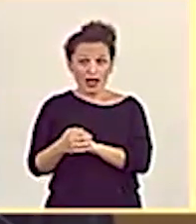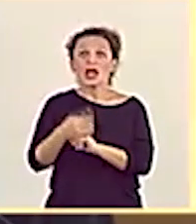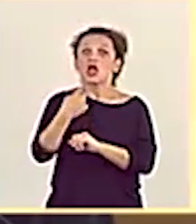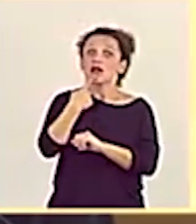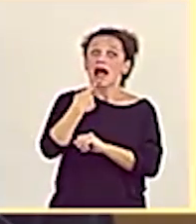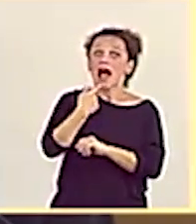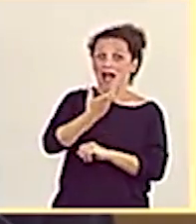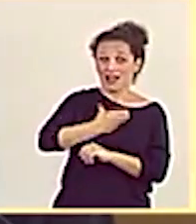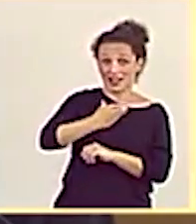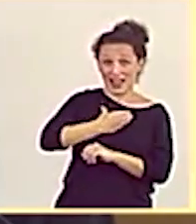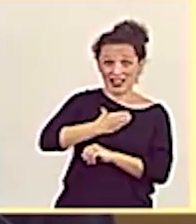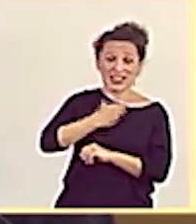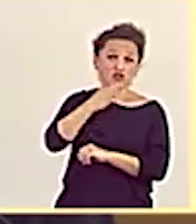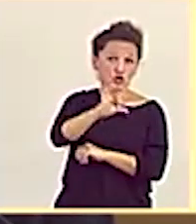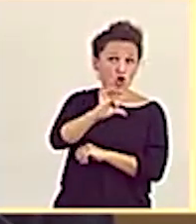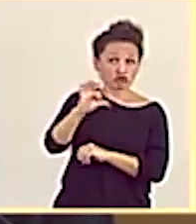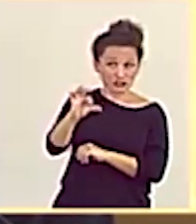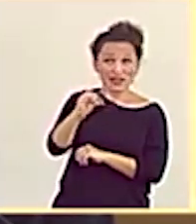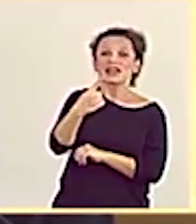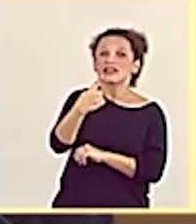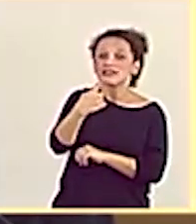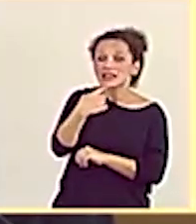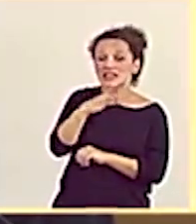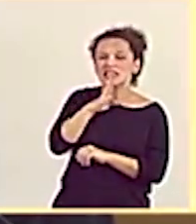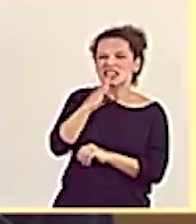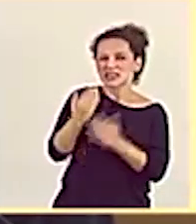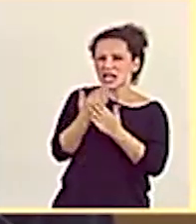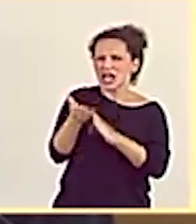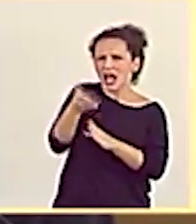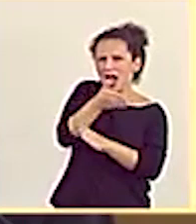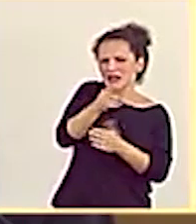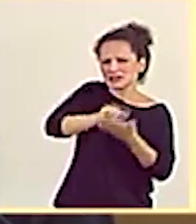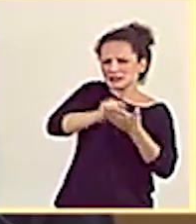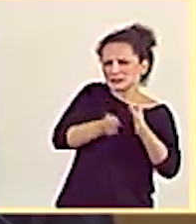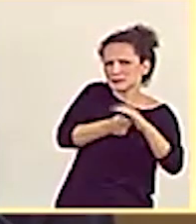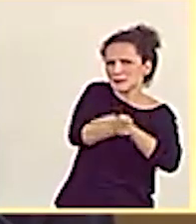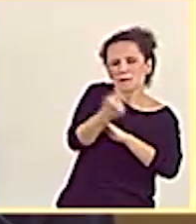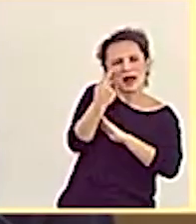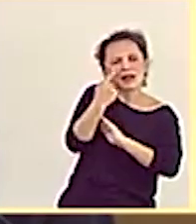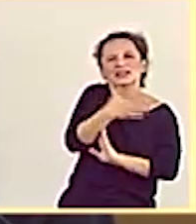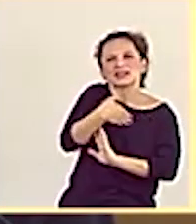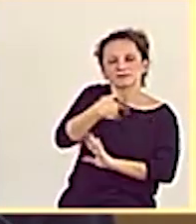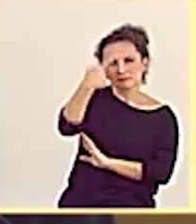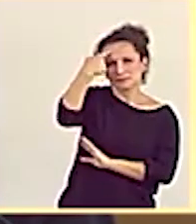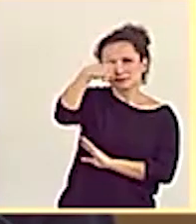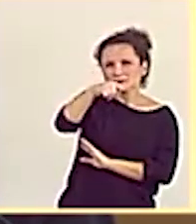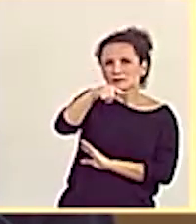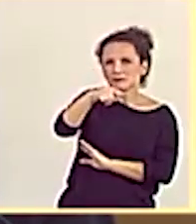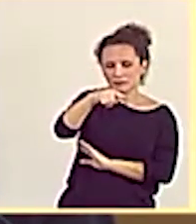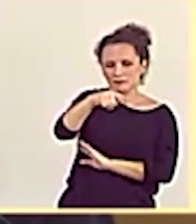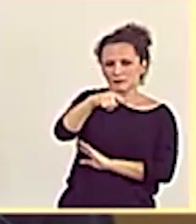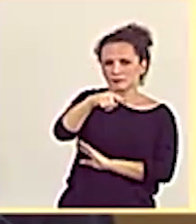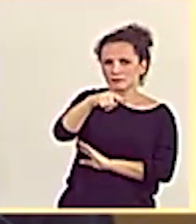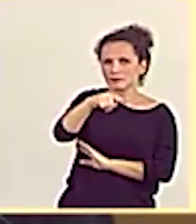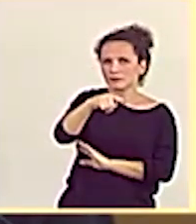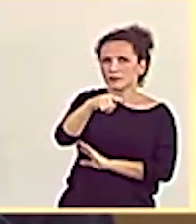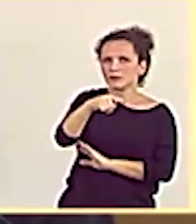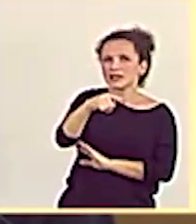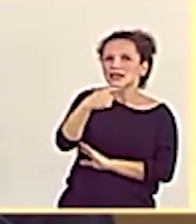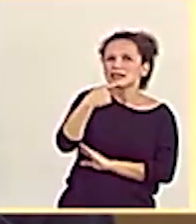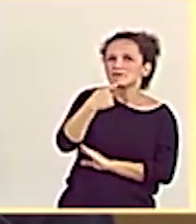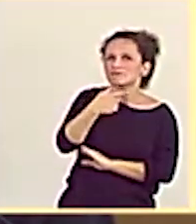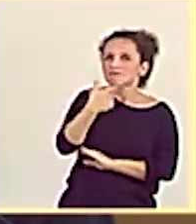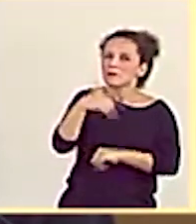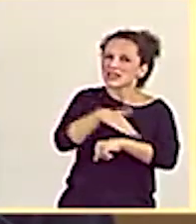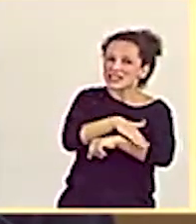Donostia que días antes le solicitaba por escrito una entrevista para conocer de primera mano las intenciones de su ministerio en